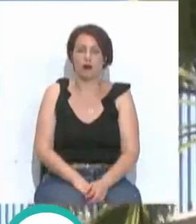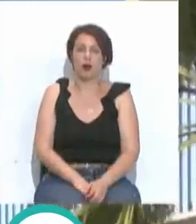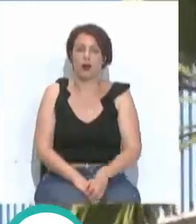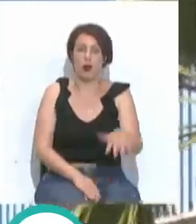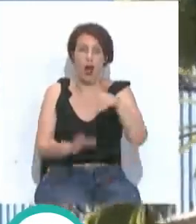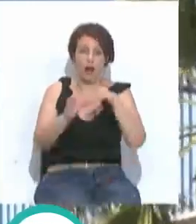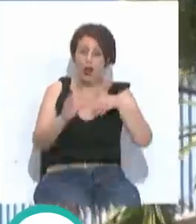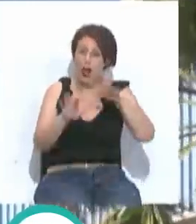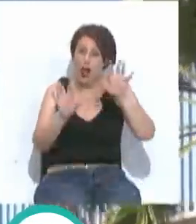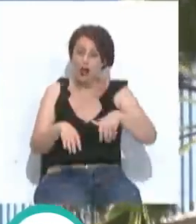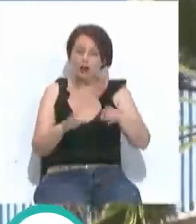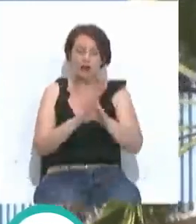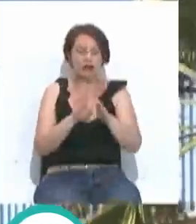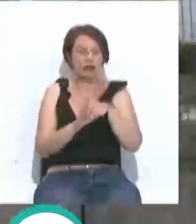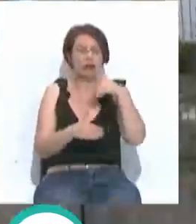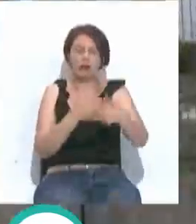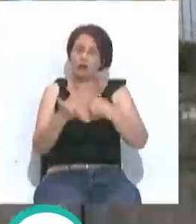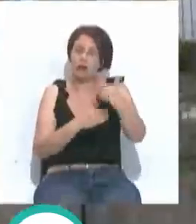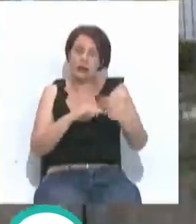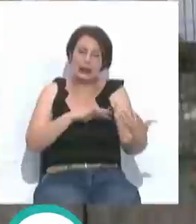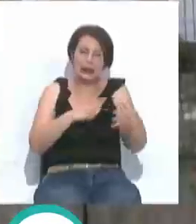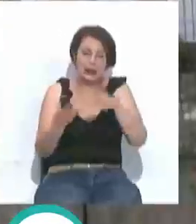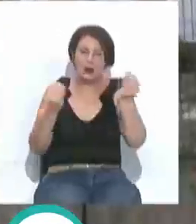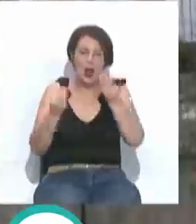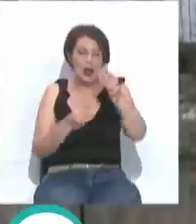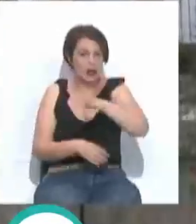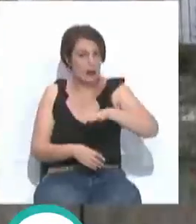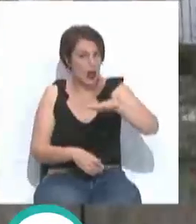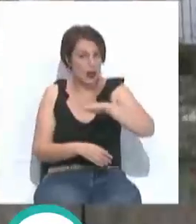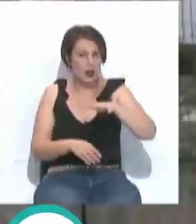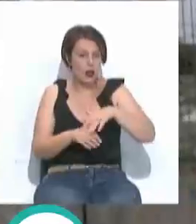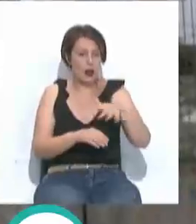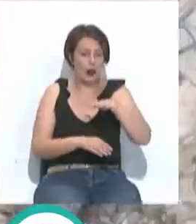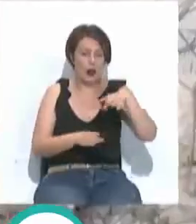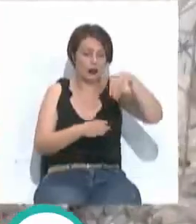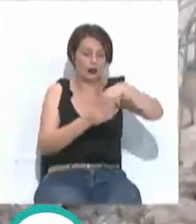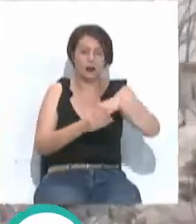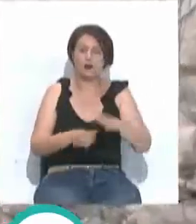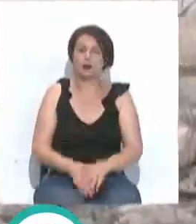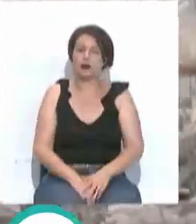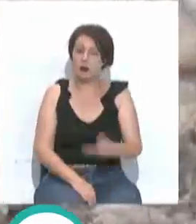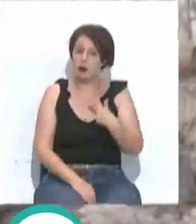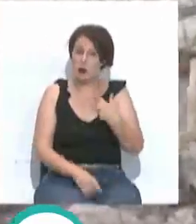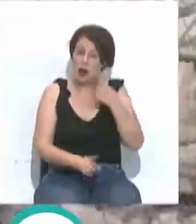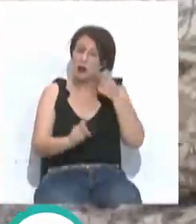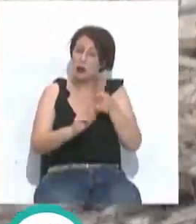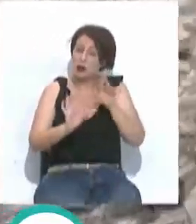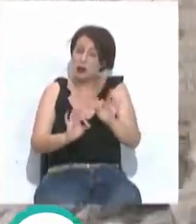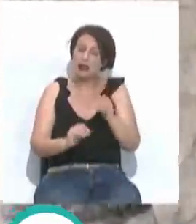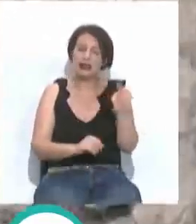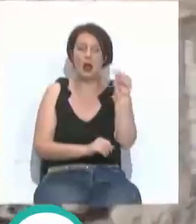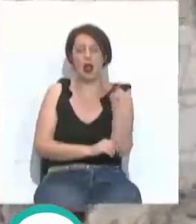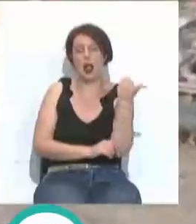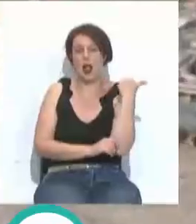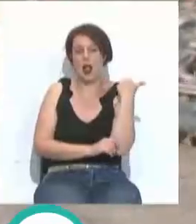La Zona Franca de Cádiz continúa su proceso de transformación y mejora de espacios en su recinto interior. Con este propósito, en las últimas